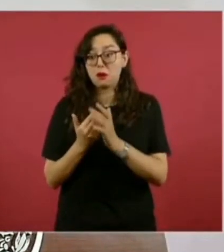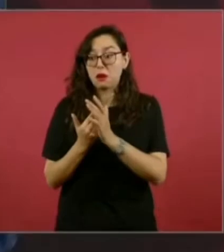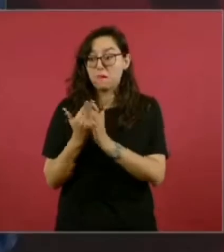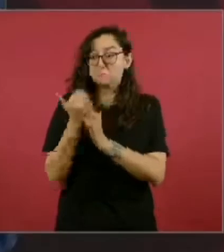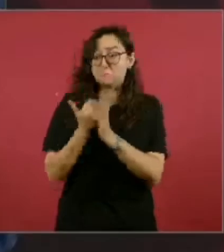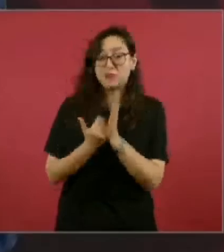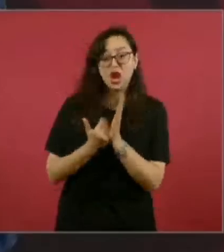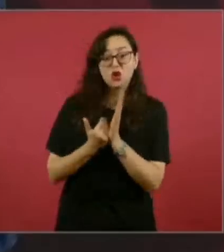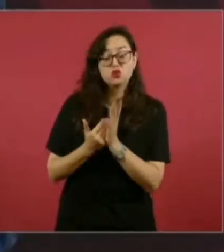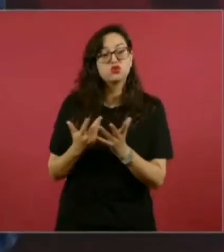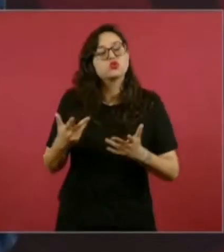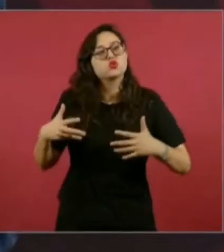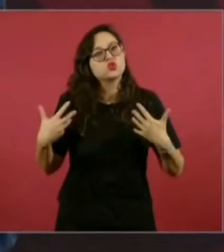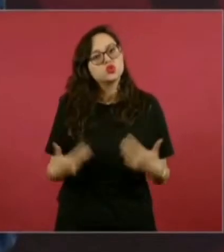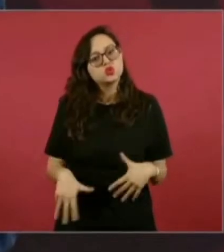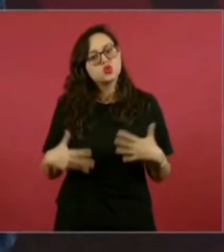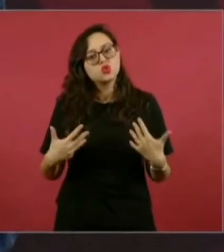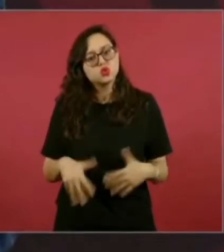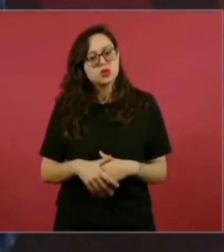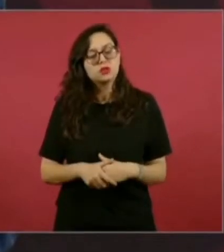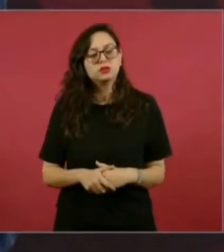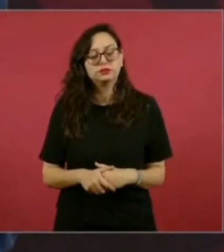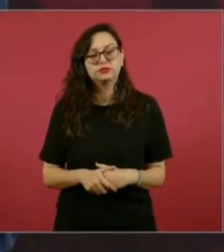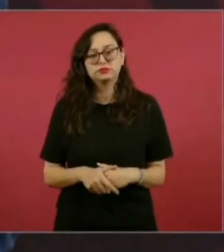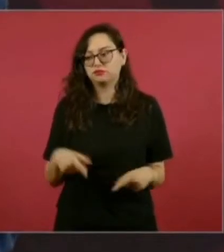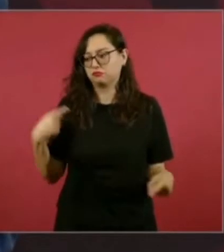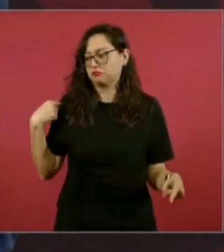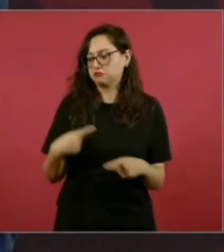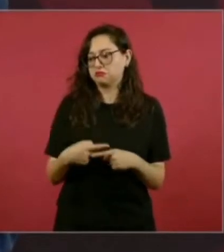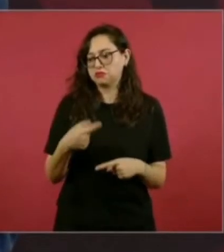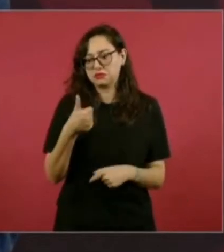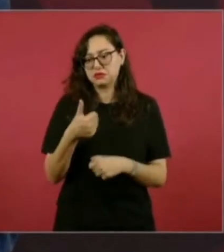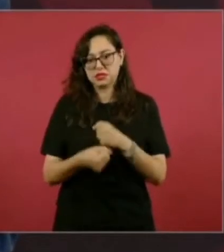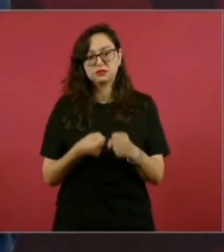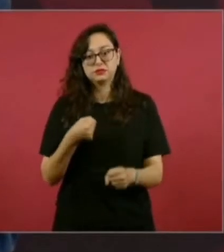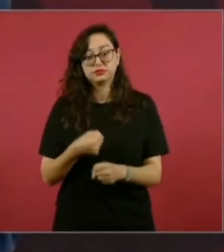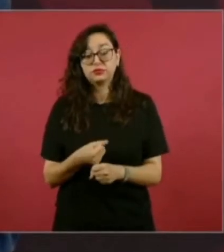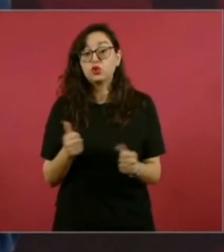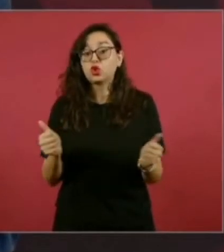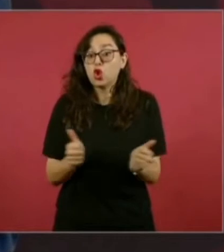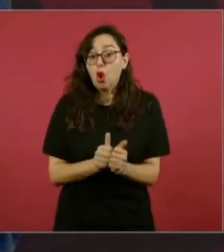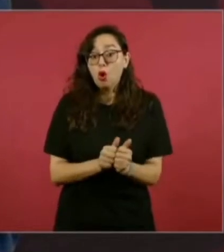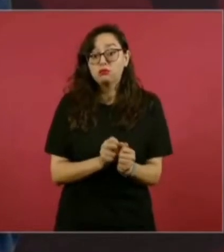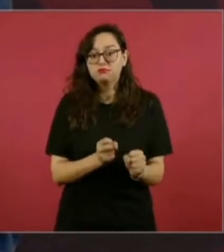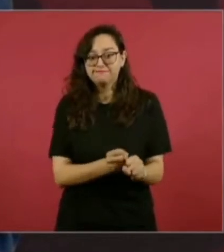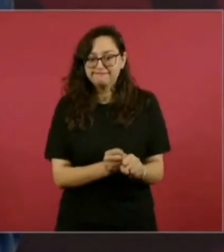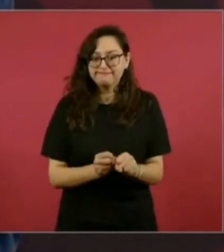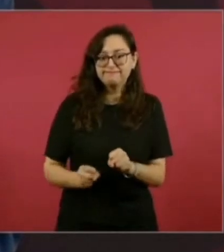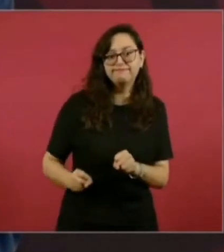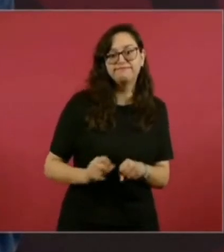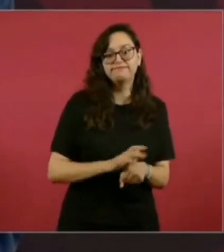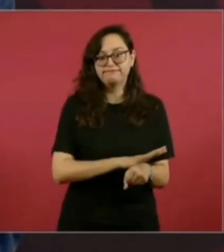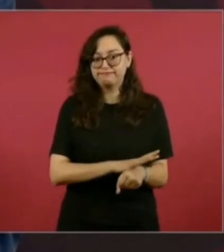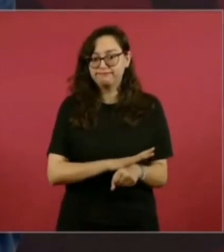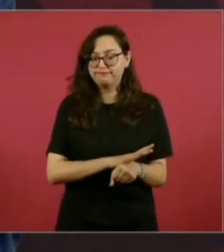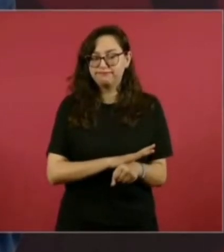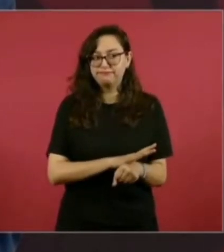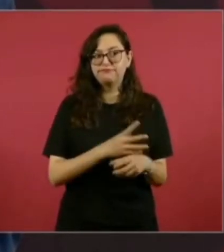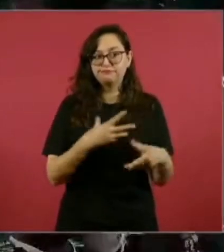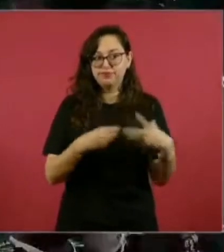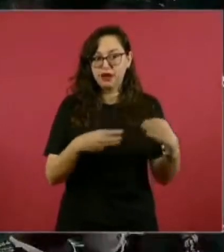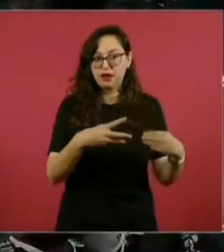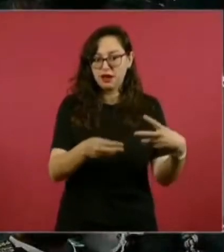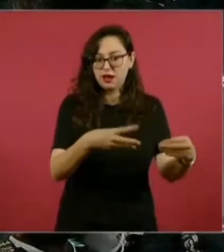millones quinientos mil mexicanos en el tiempo que estuvimos, a pesar de la pandemia. Se